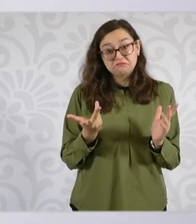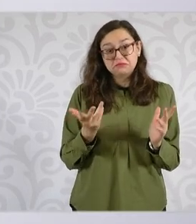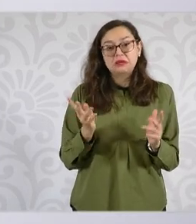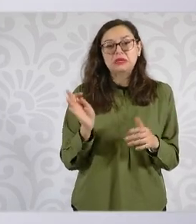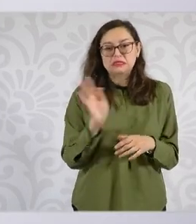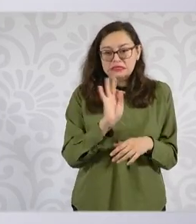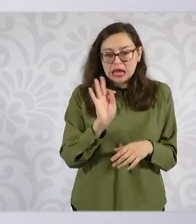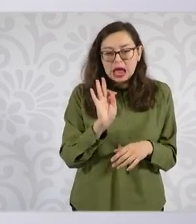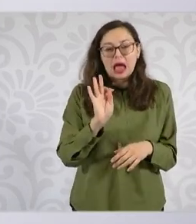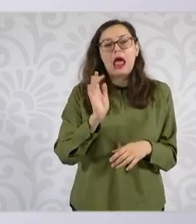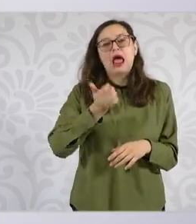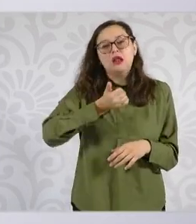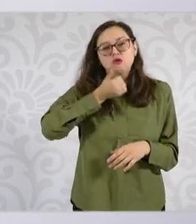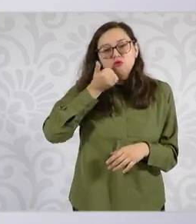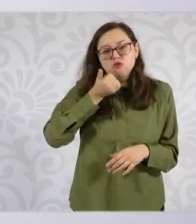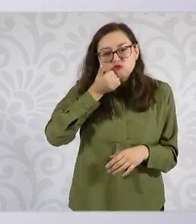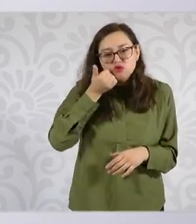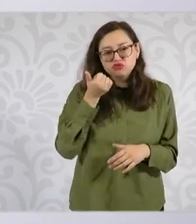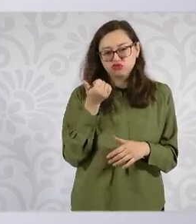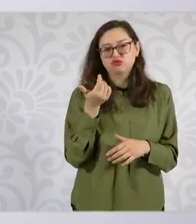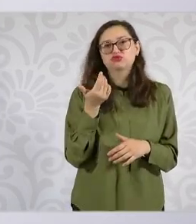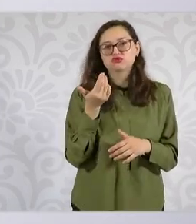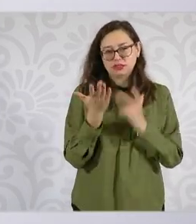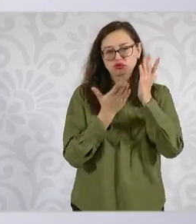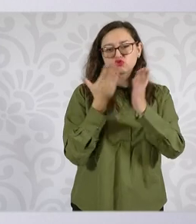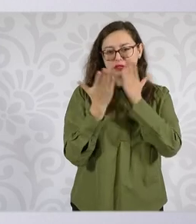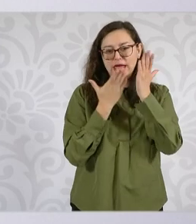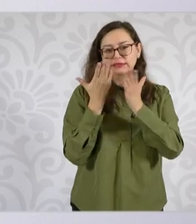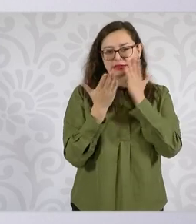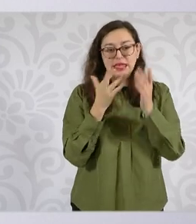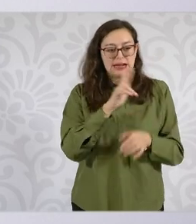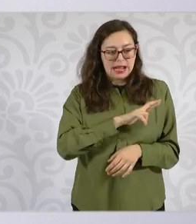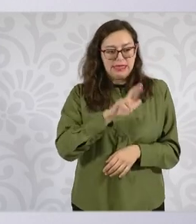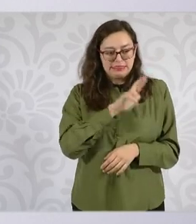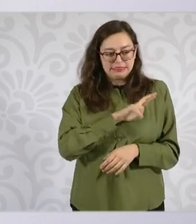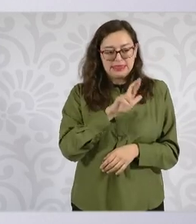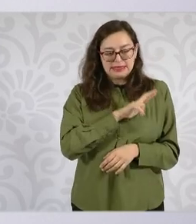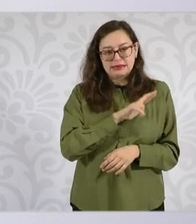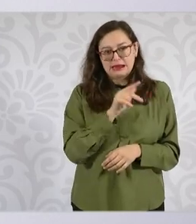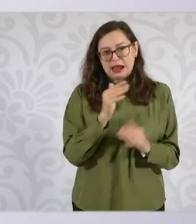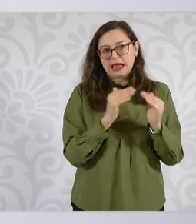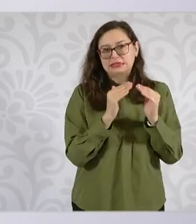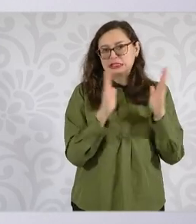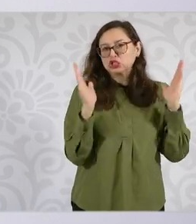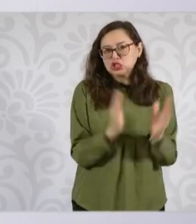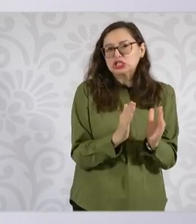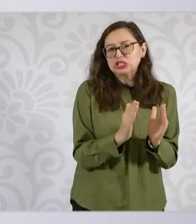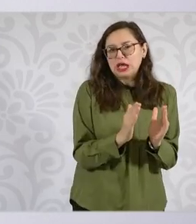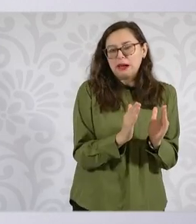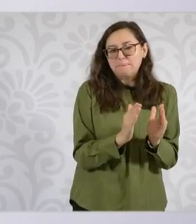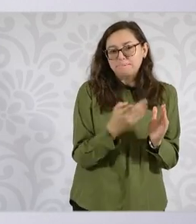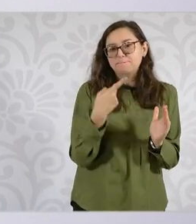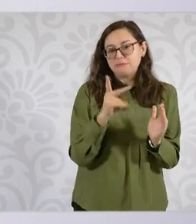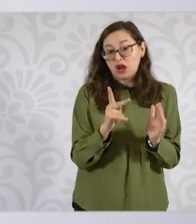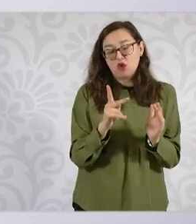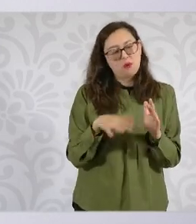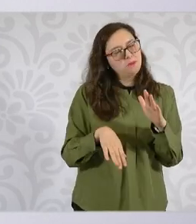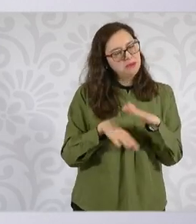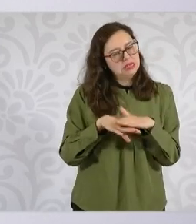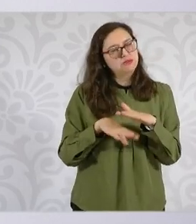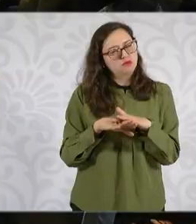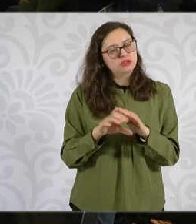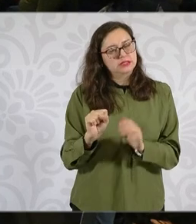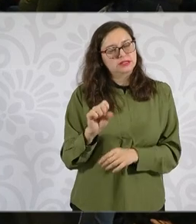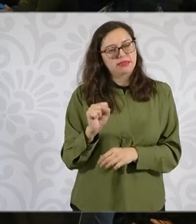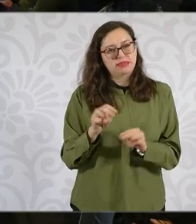estudiantes, por ejemplo, las viviendas en renta pueden ser un poco más pequeñas, pero en general se busca que tengan lo mínimo indispensable.